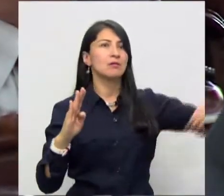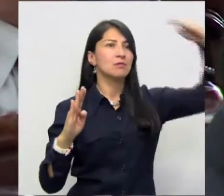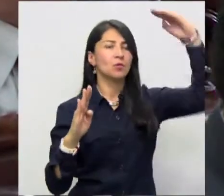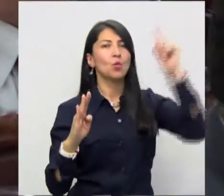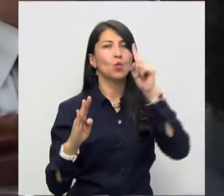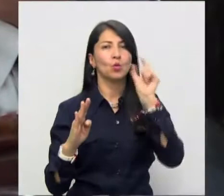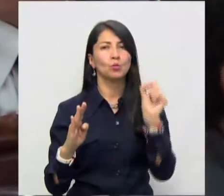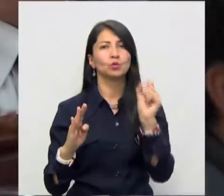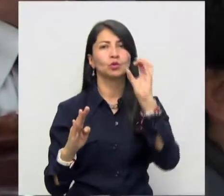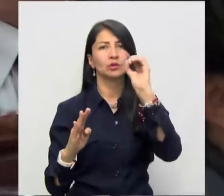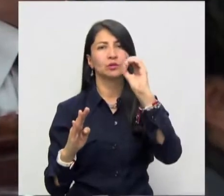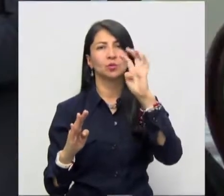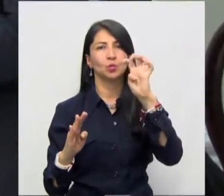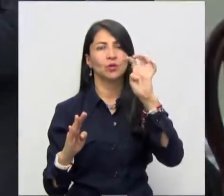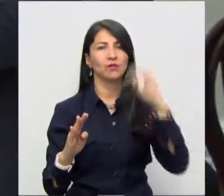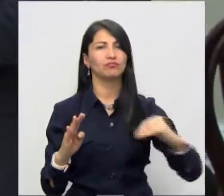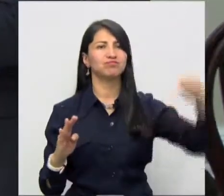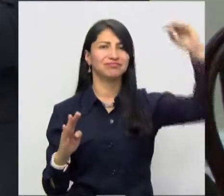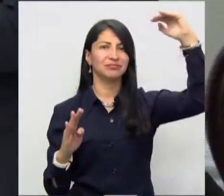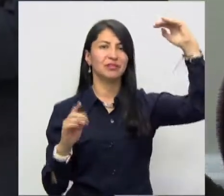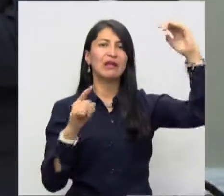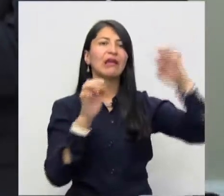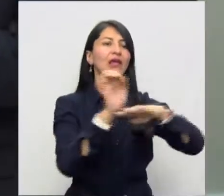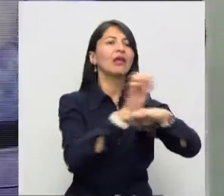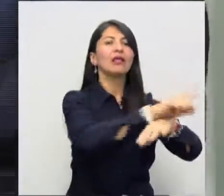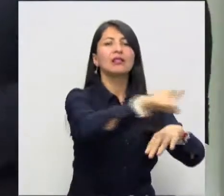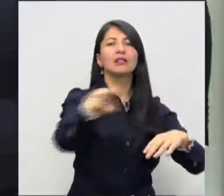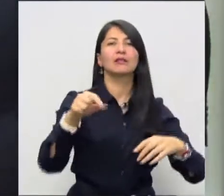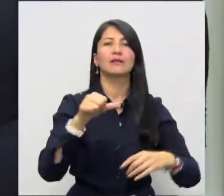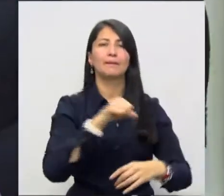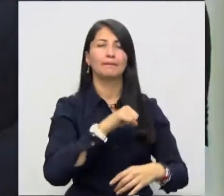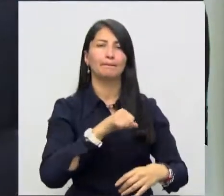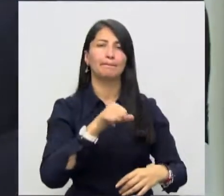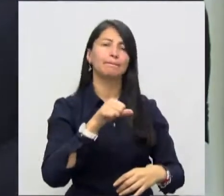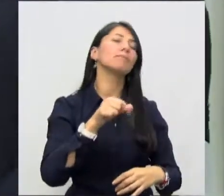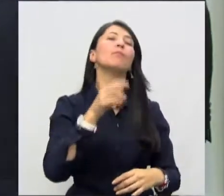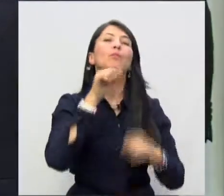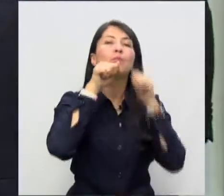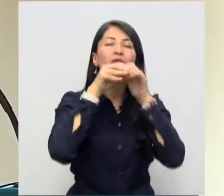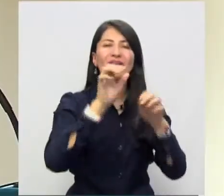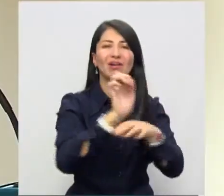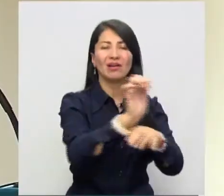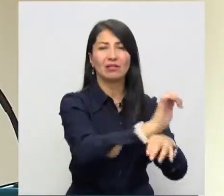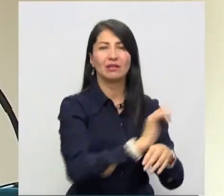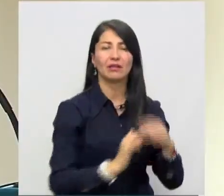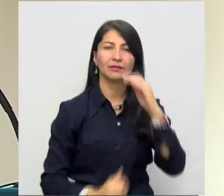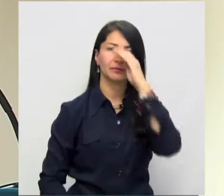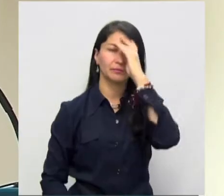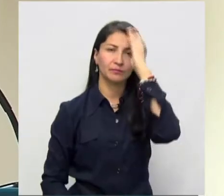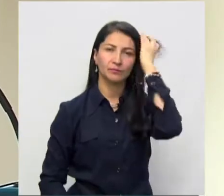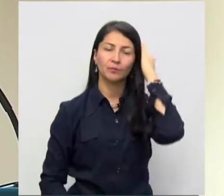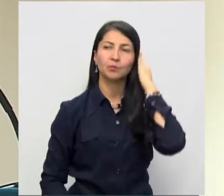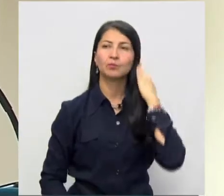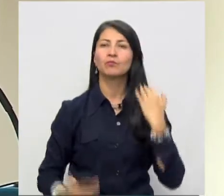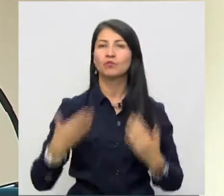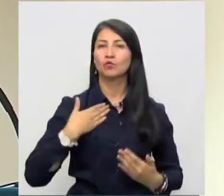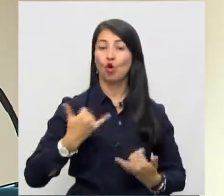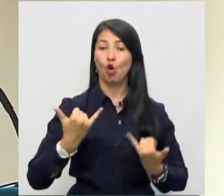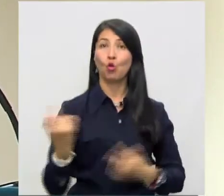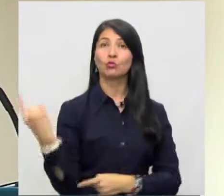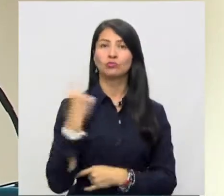.09% del PIB de las demás entidades del sector público consolidado. Cumplo hoy con el mandato